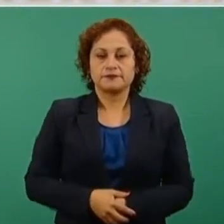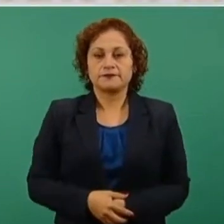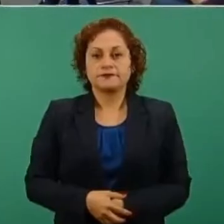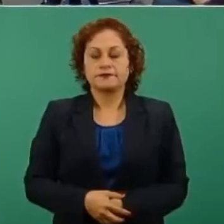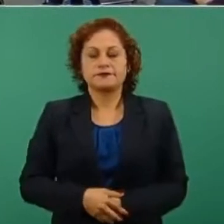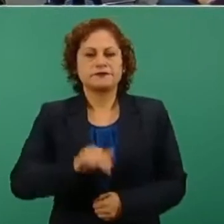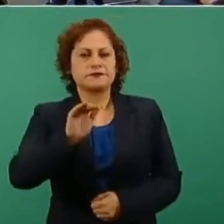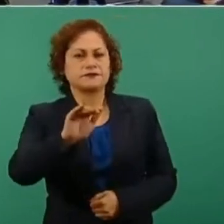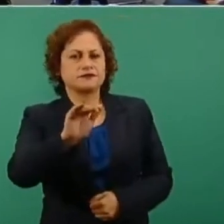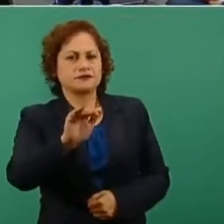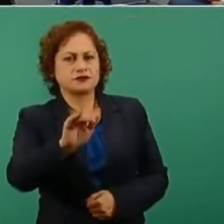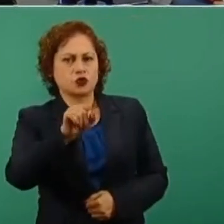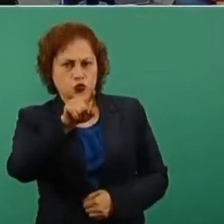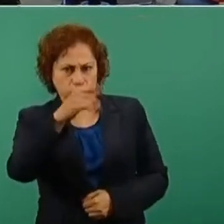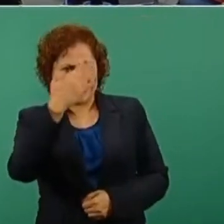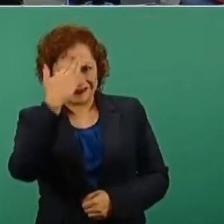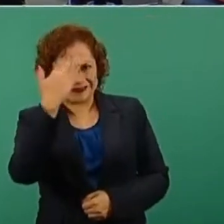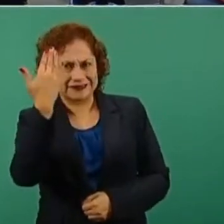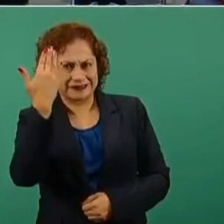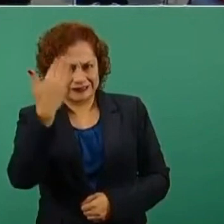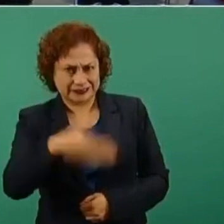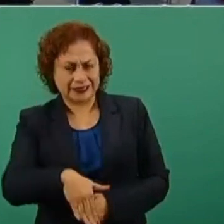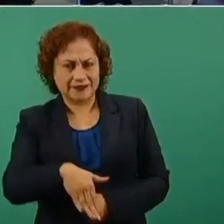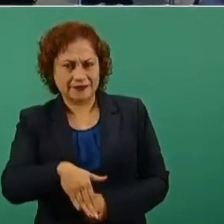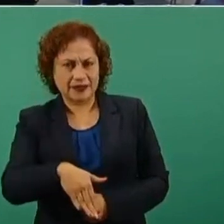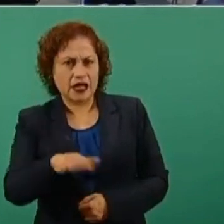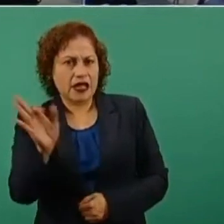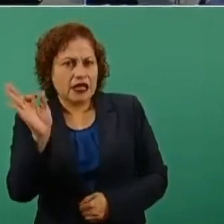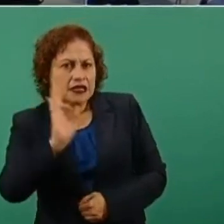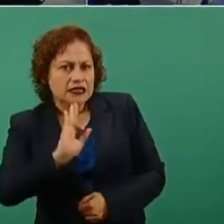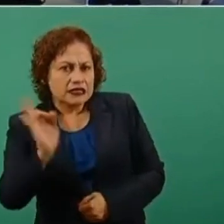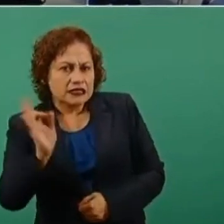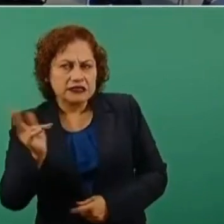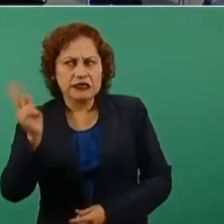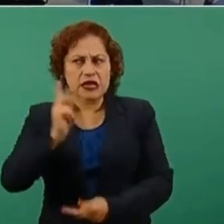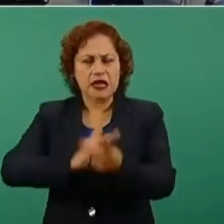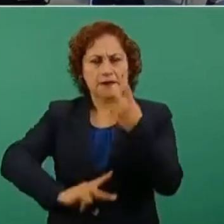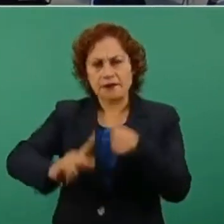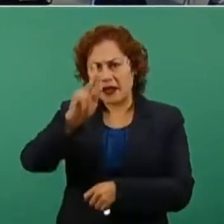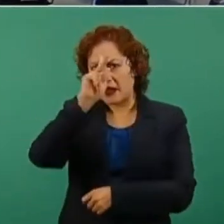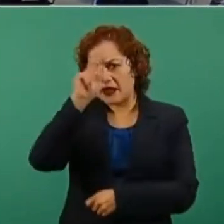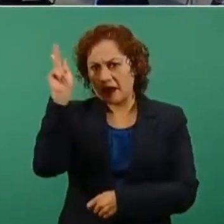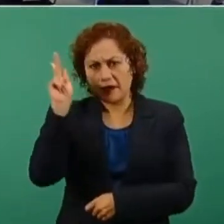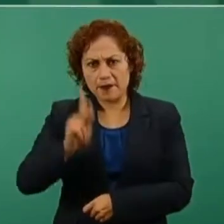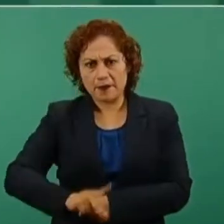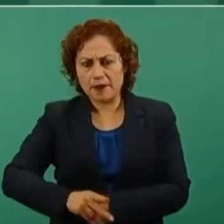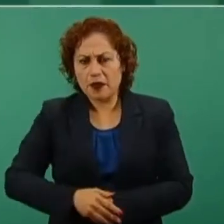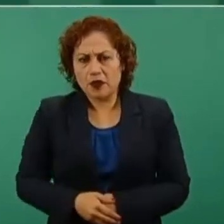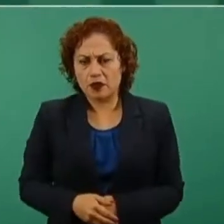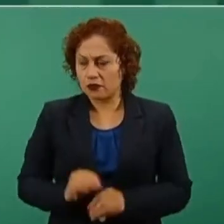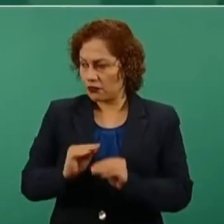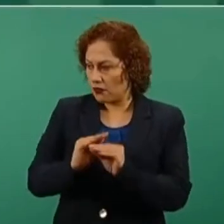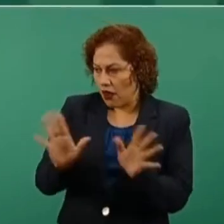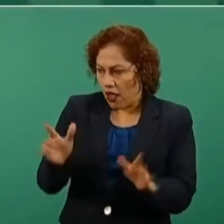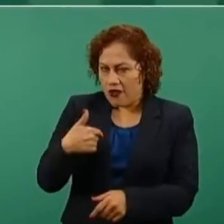¿ustedes tenían información de que podría haber ocurrido algo peor o por qué se prepararon? Yo tenía información,